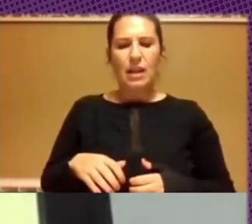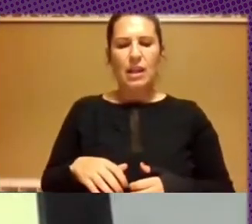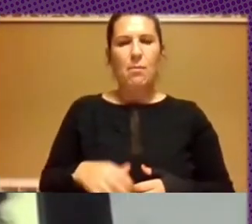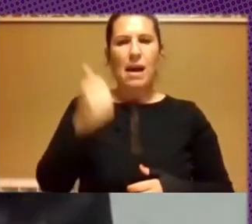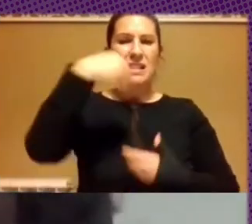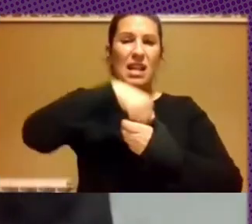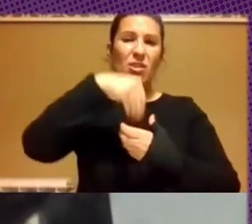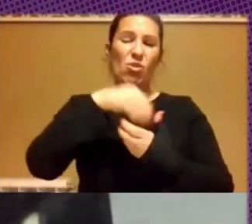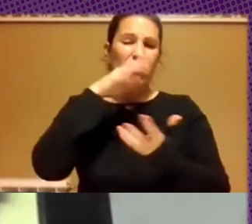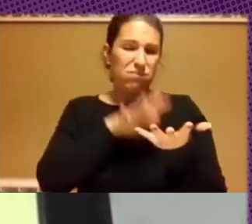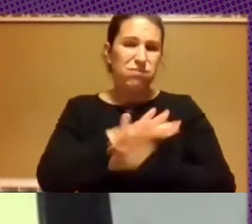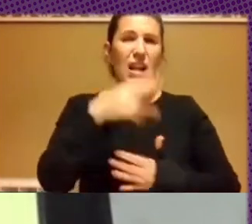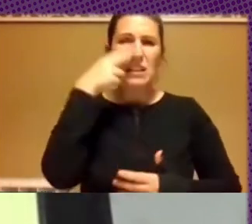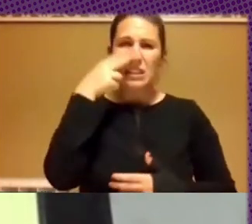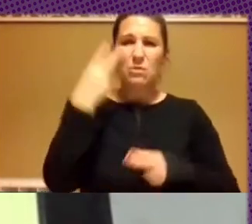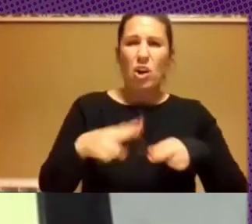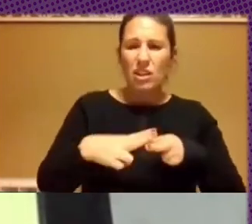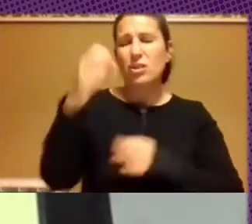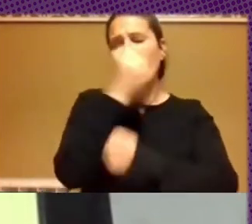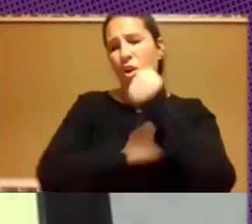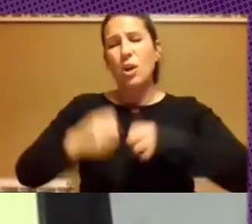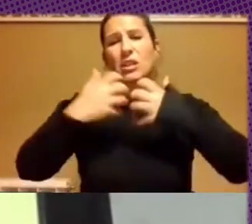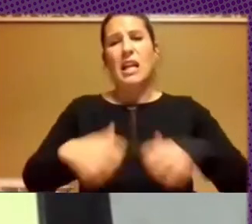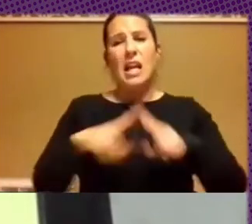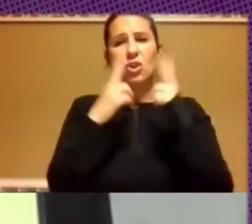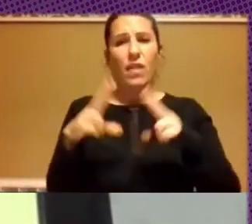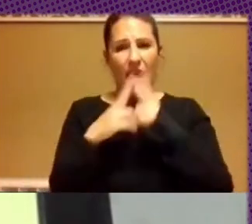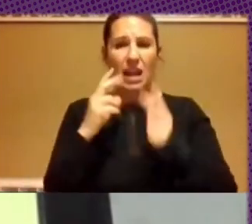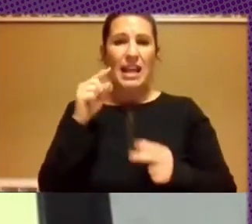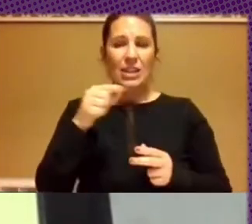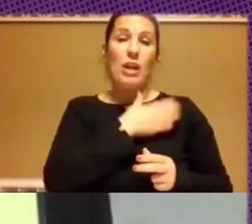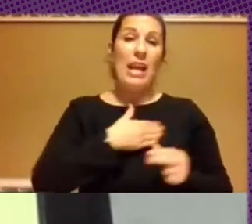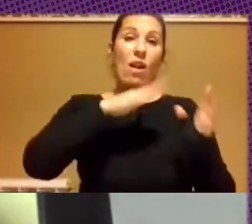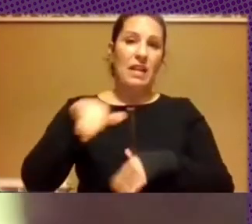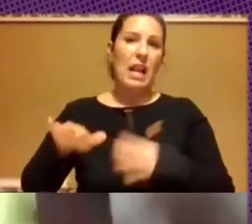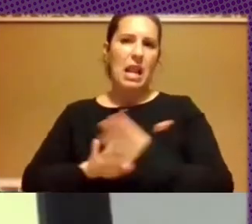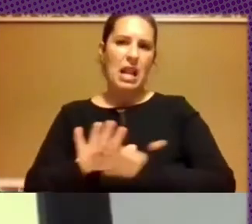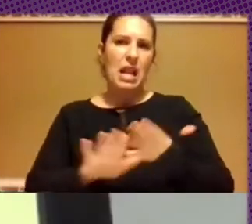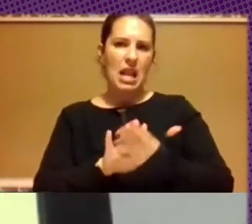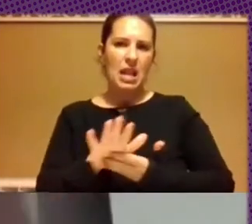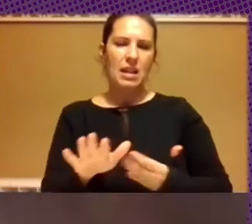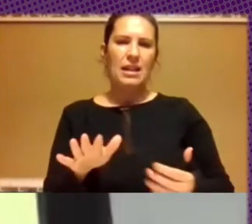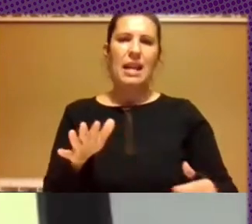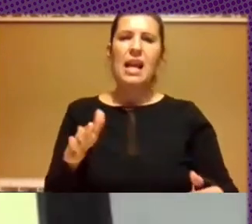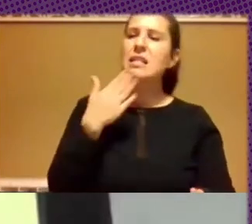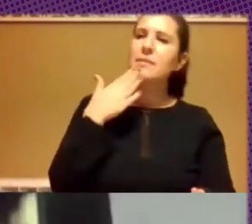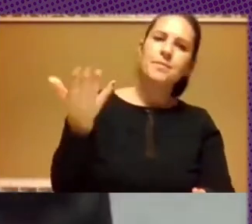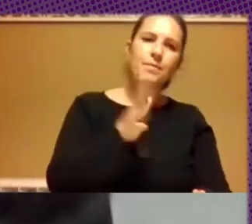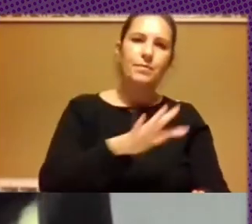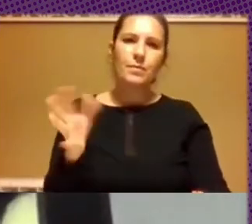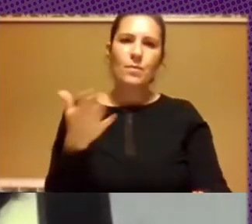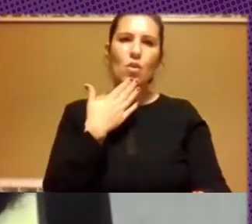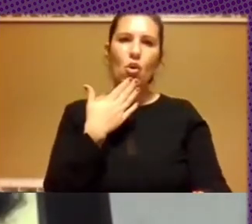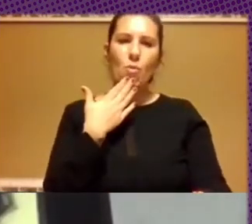económicos y políticos de una ingeniería social, a lo cual me quiero referir al final, que es cierta arquitectura de la